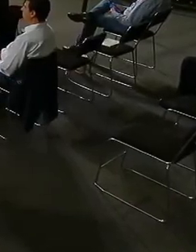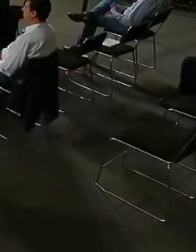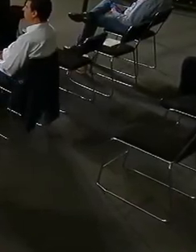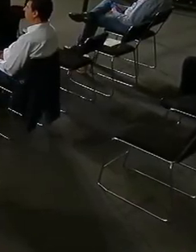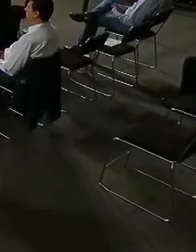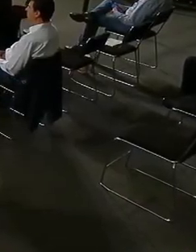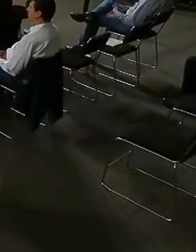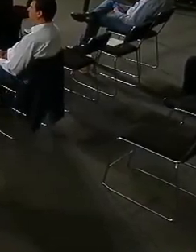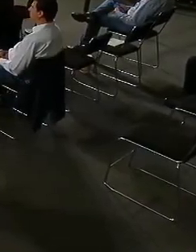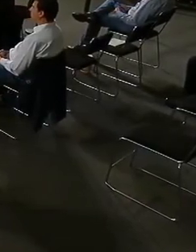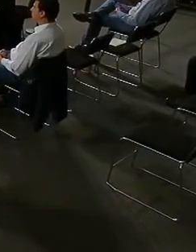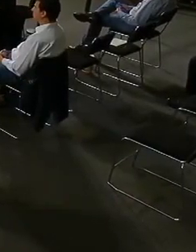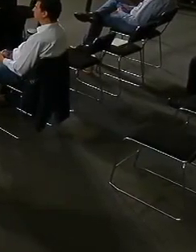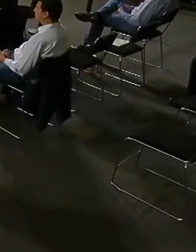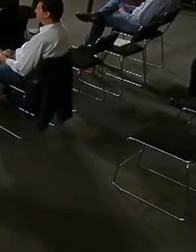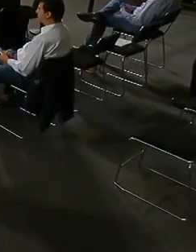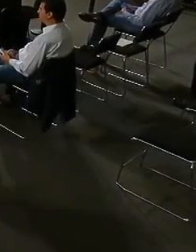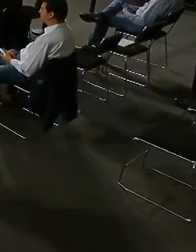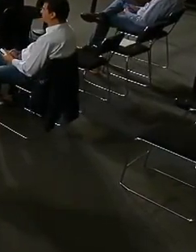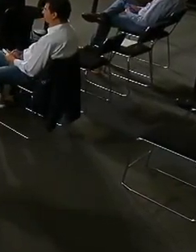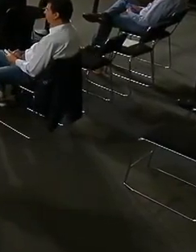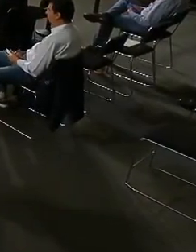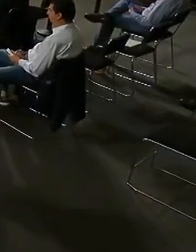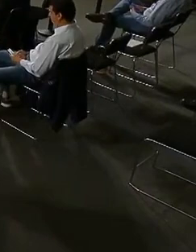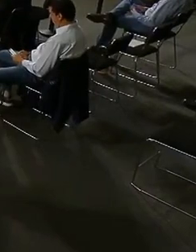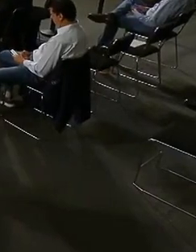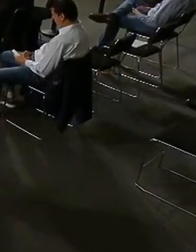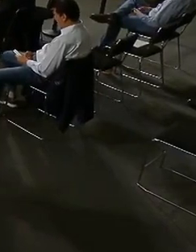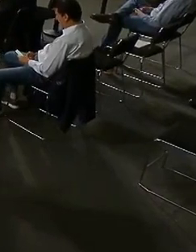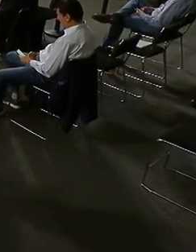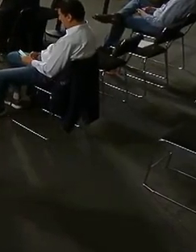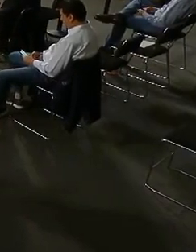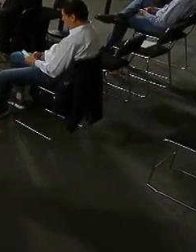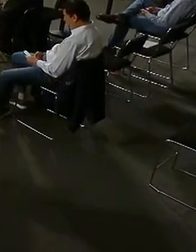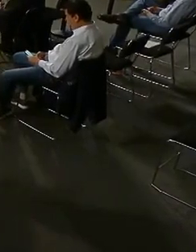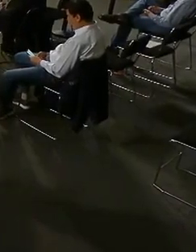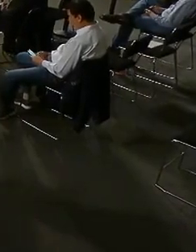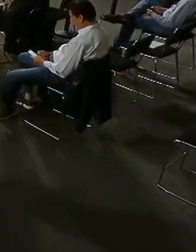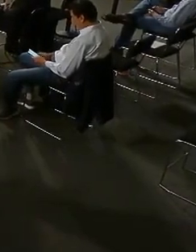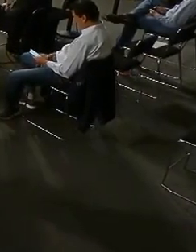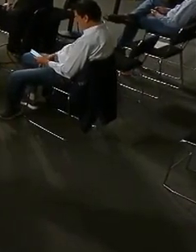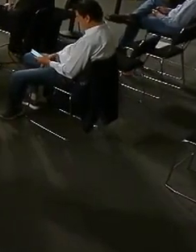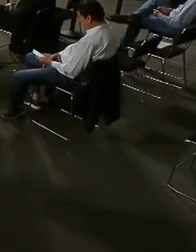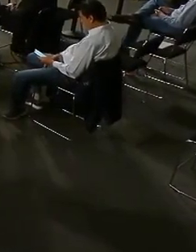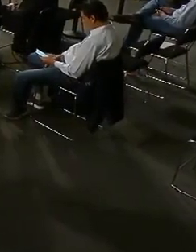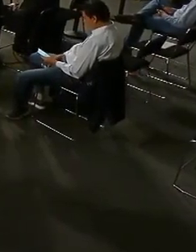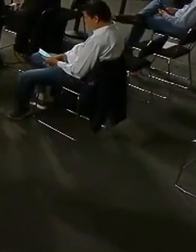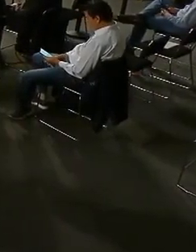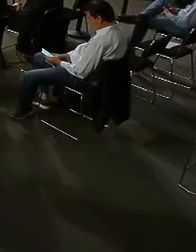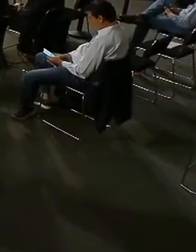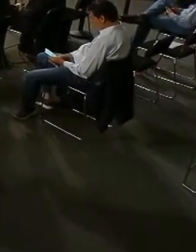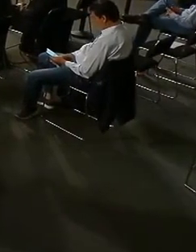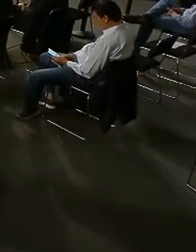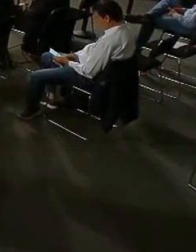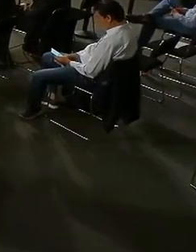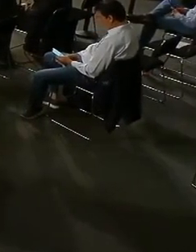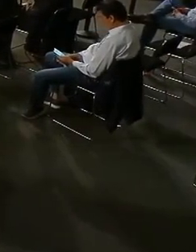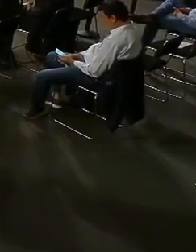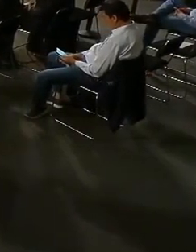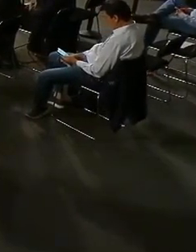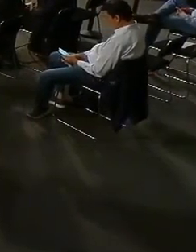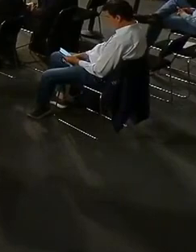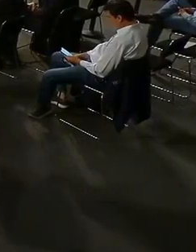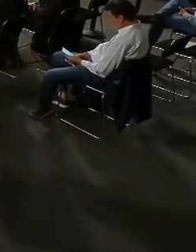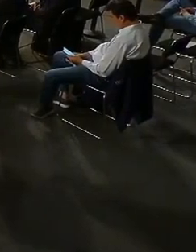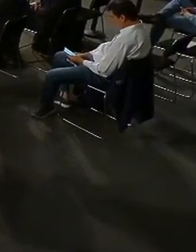significativos gracias muchas gracias doctor bien si les parece pasamos a las preguntas